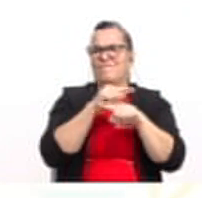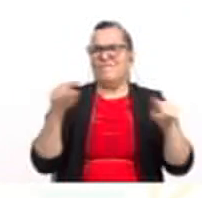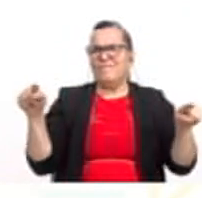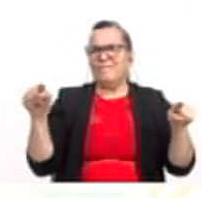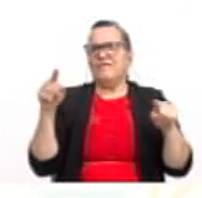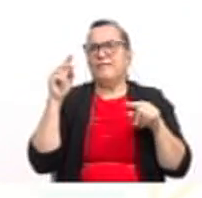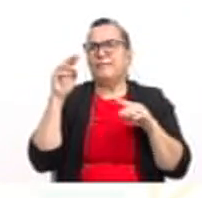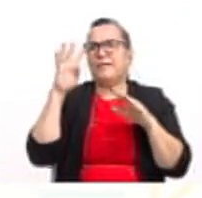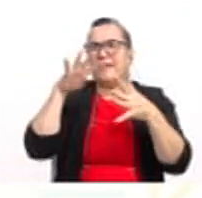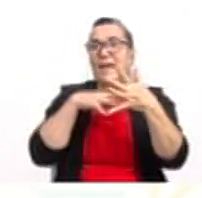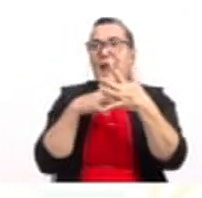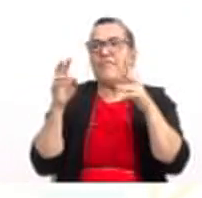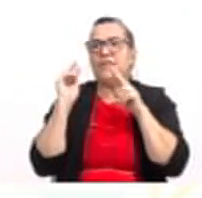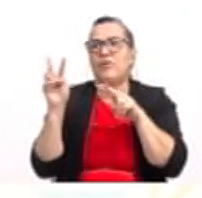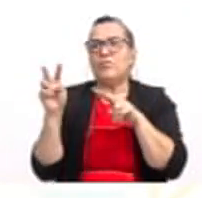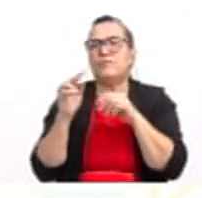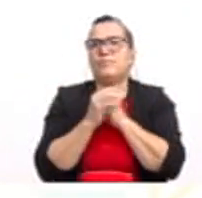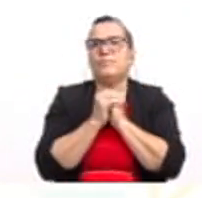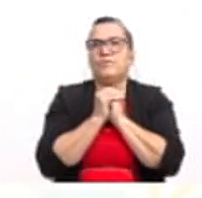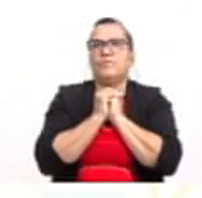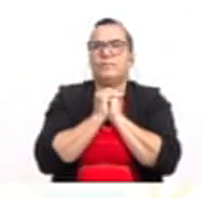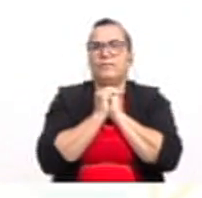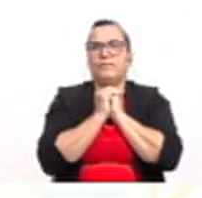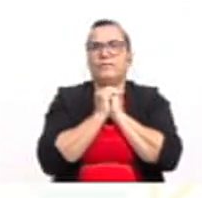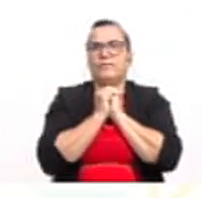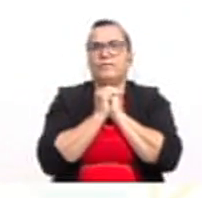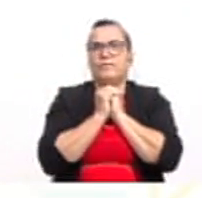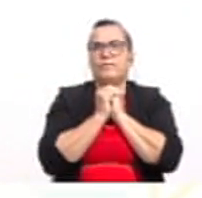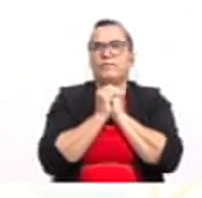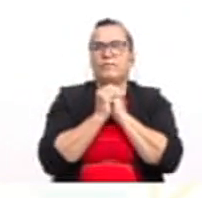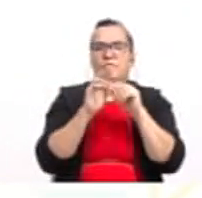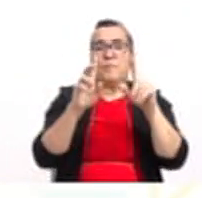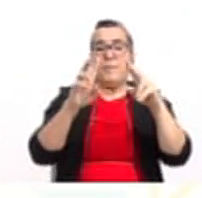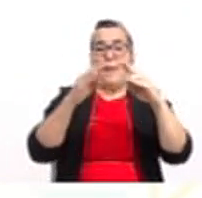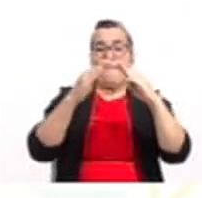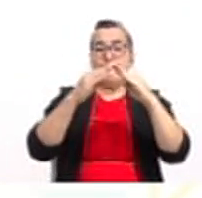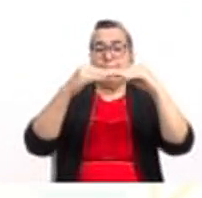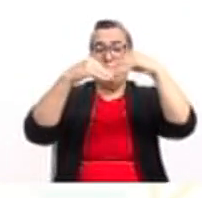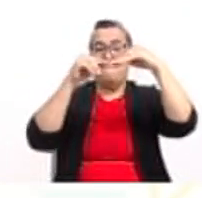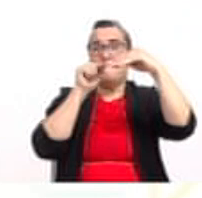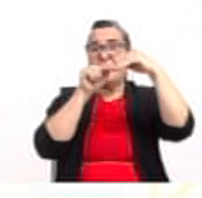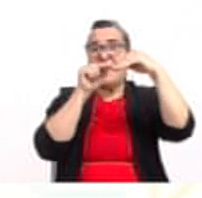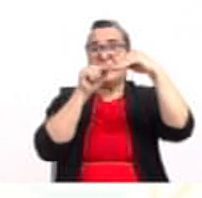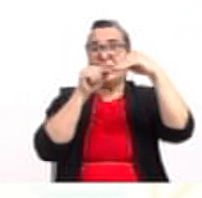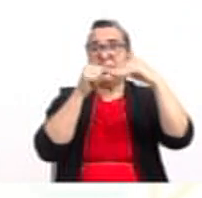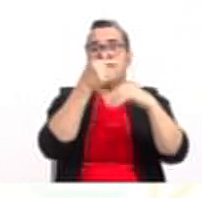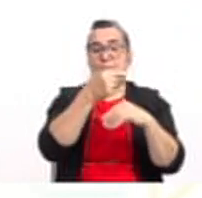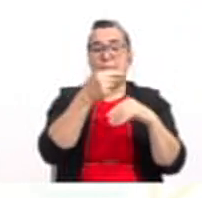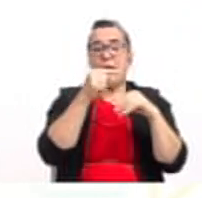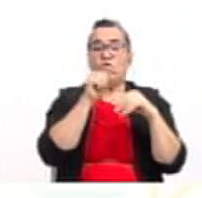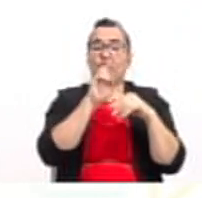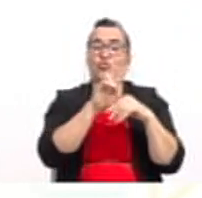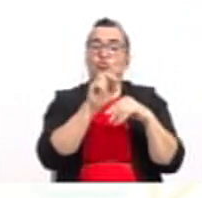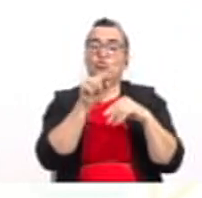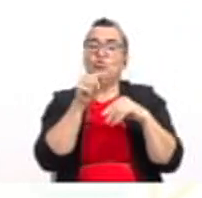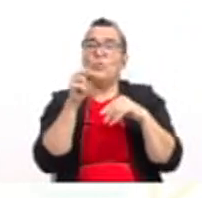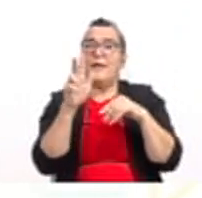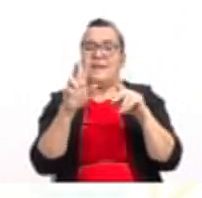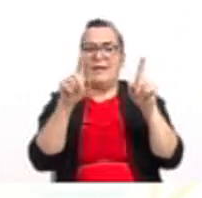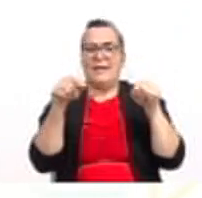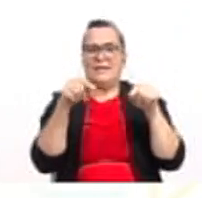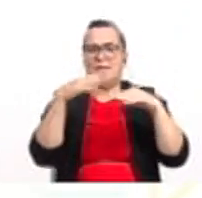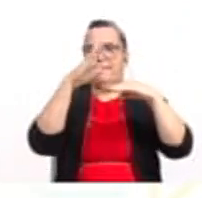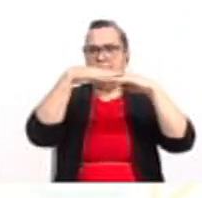gráficamente. Observemos primeramente el vértice, que es menos 2,3. Y que es un punto mínimo, porque la